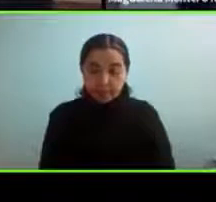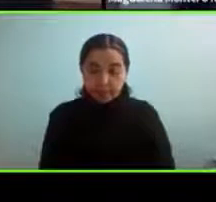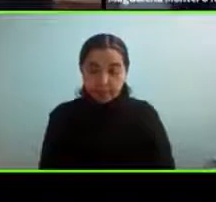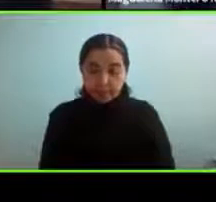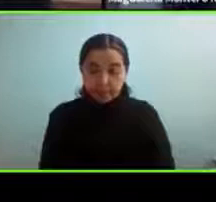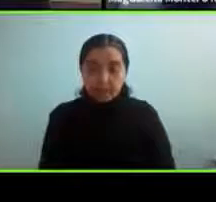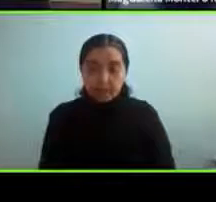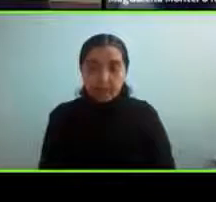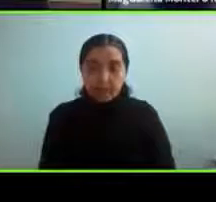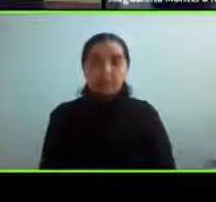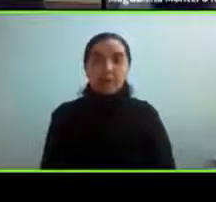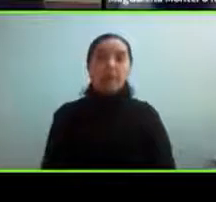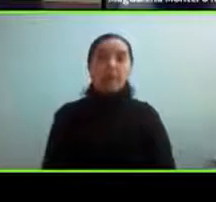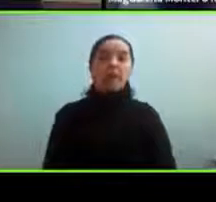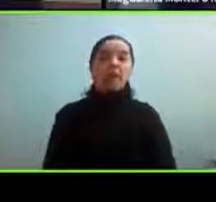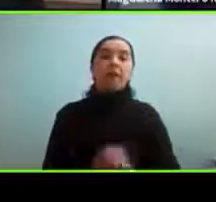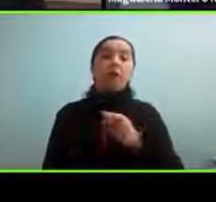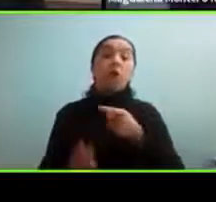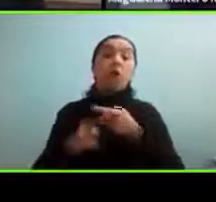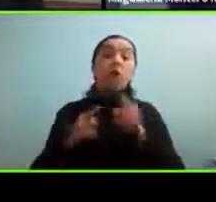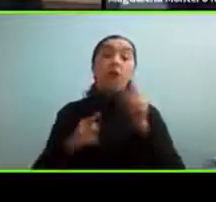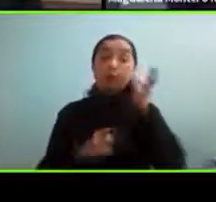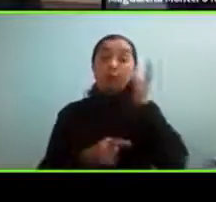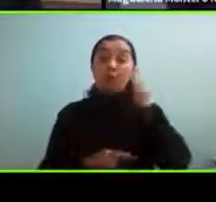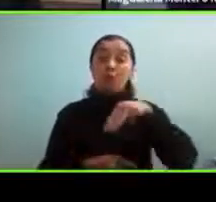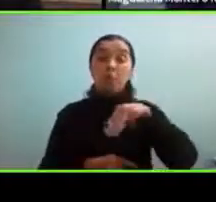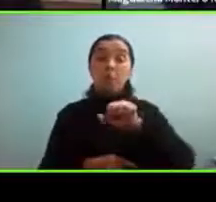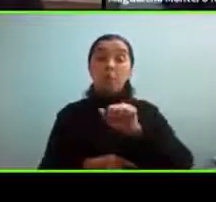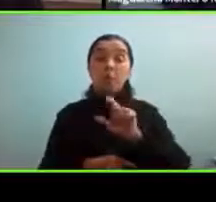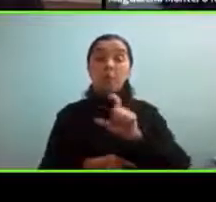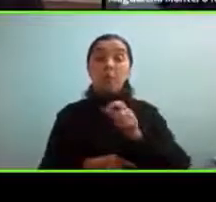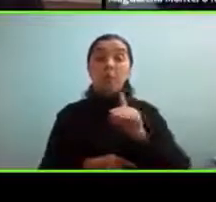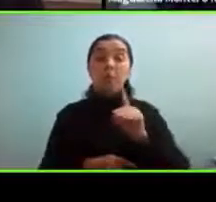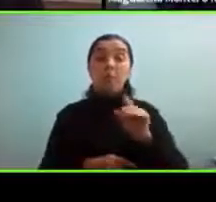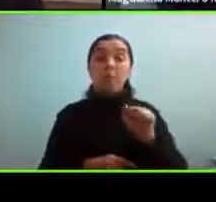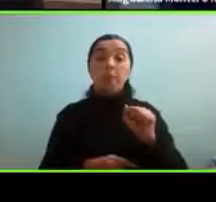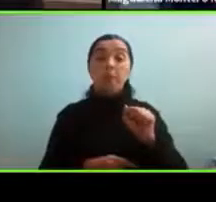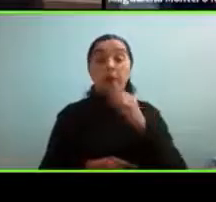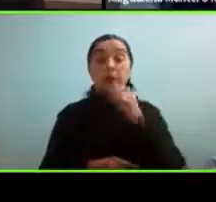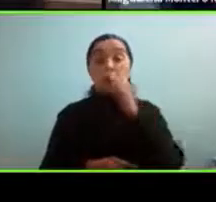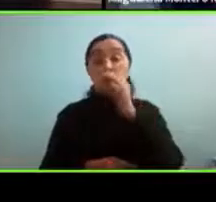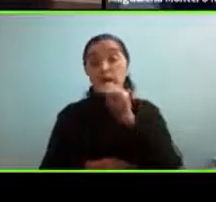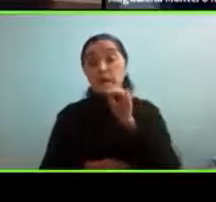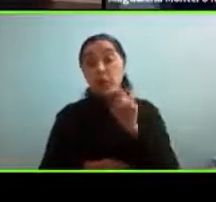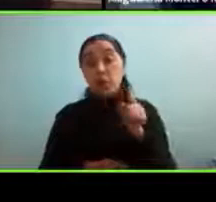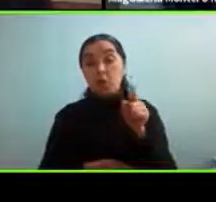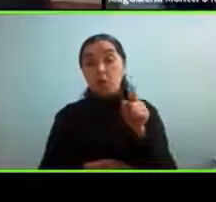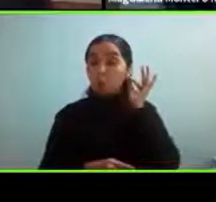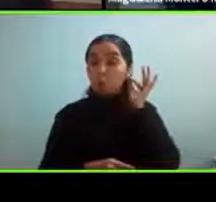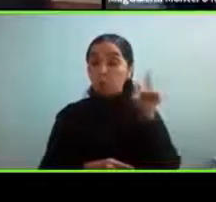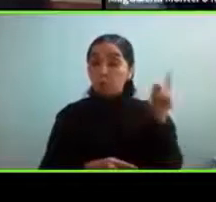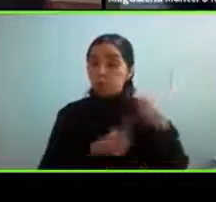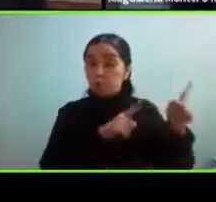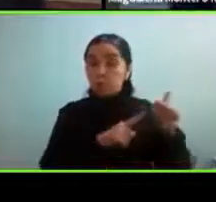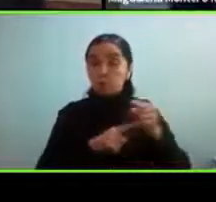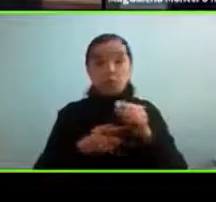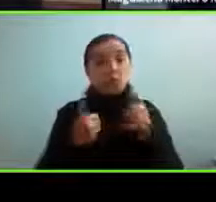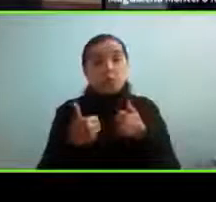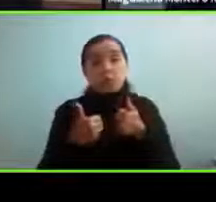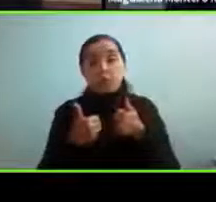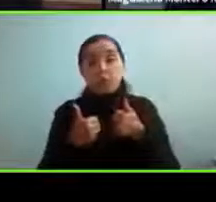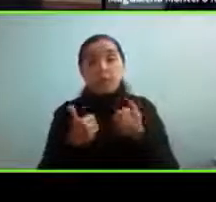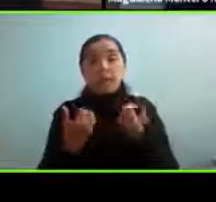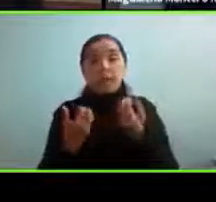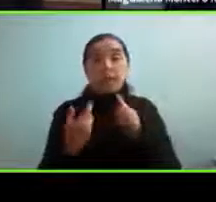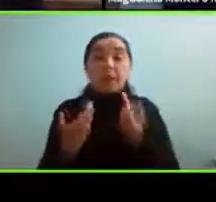no o sea lo único que siento que falta o sea lo que dijo Cintia está muy bien y pasa con las